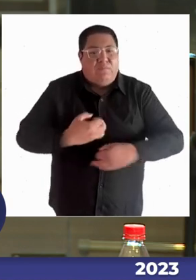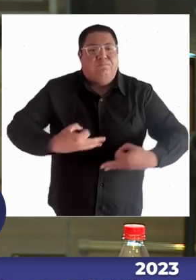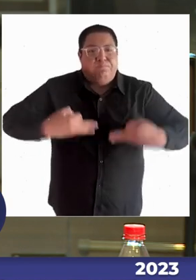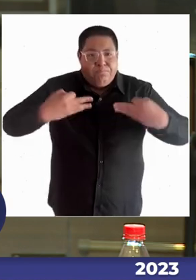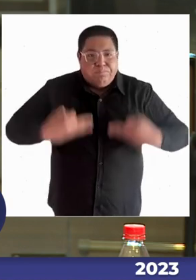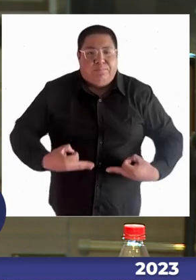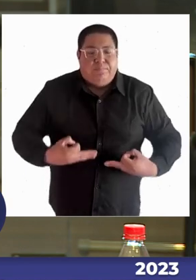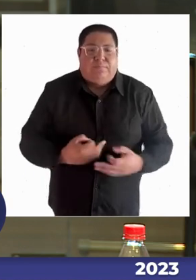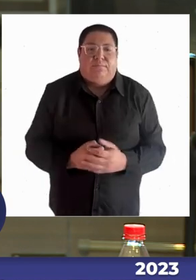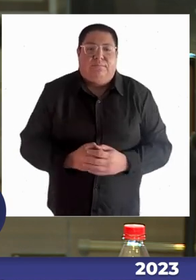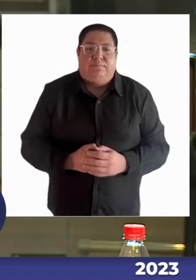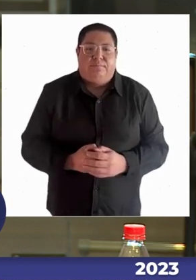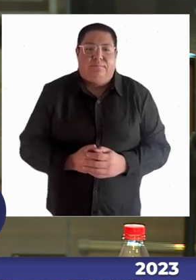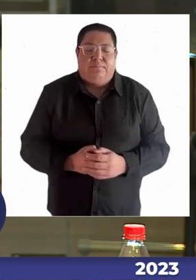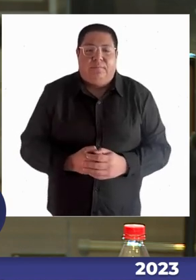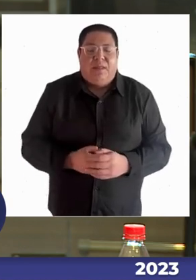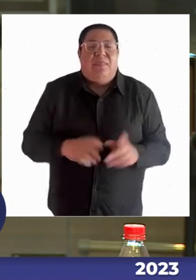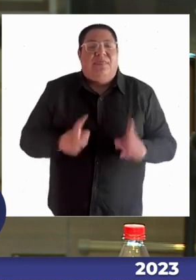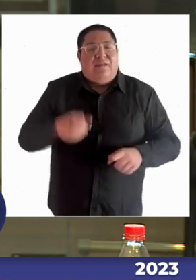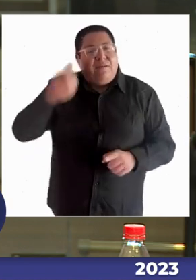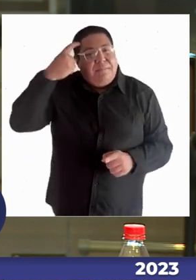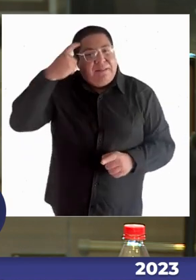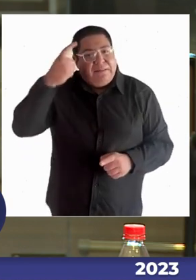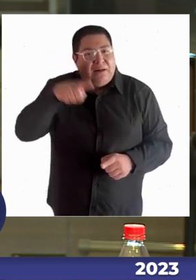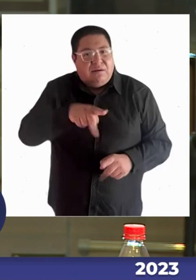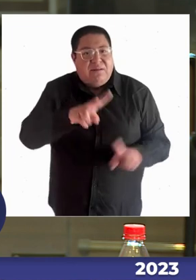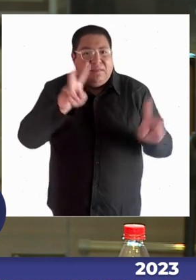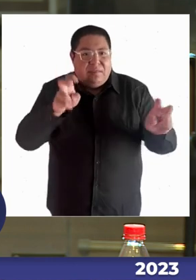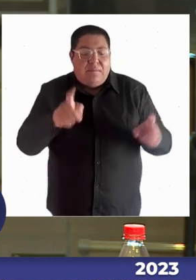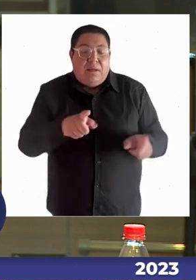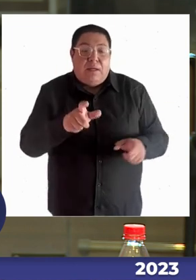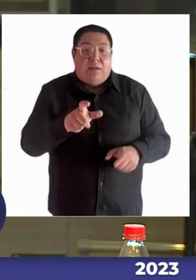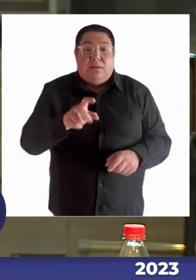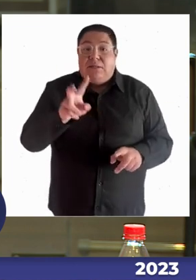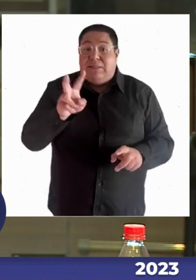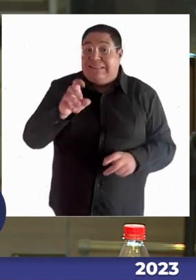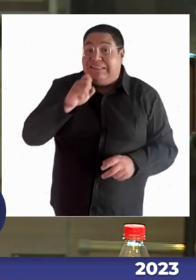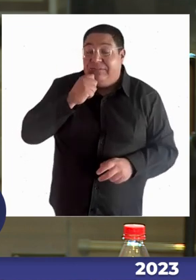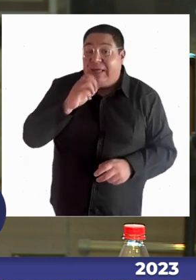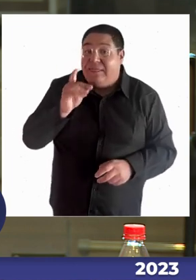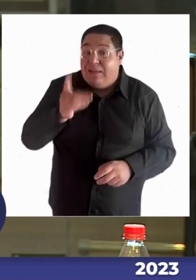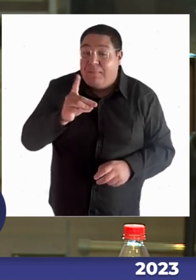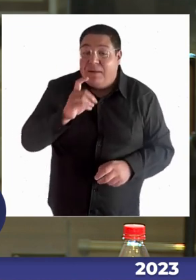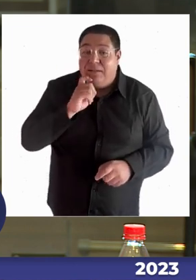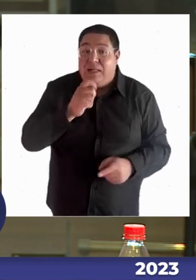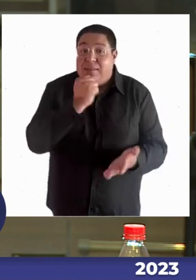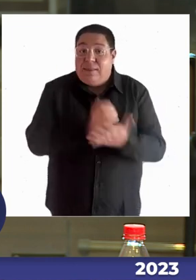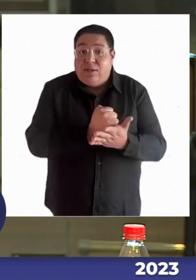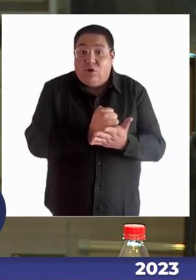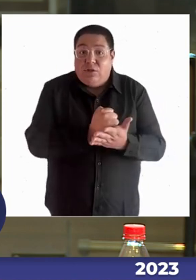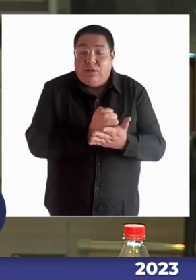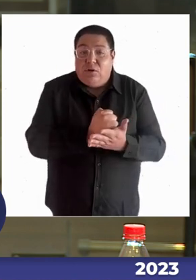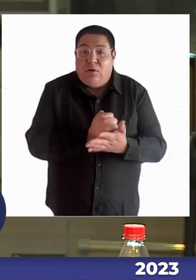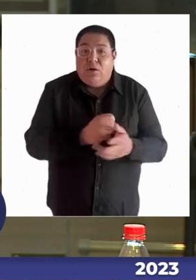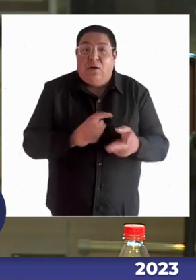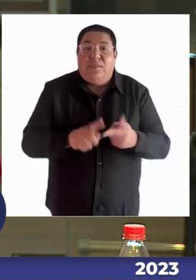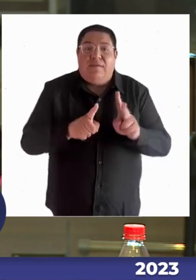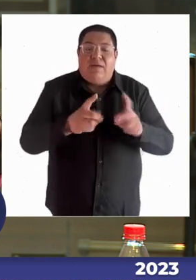pensar en eso, en que la discapacidad no es un diagnóstico, que los recursos no deberían focalizarse